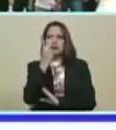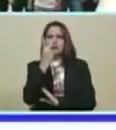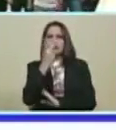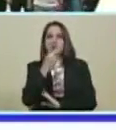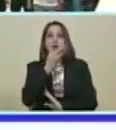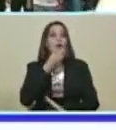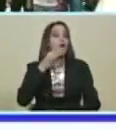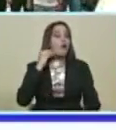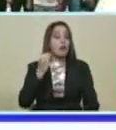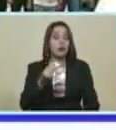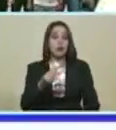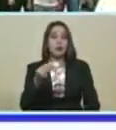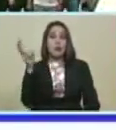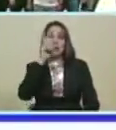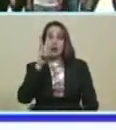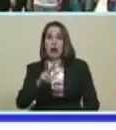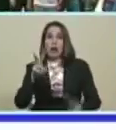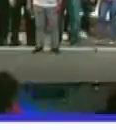juventud venezolana